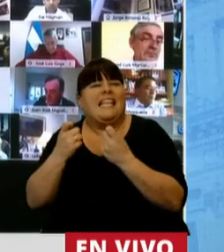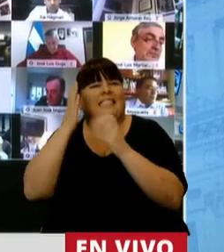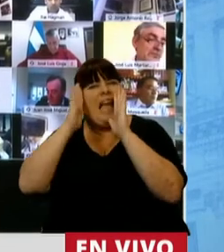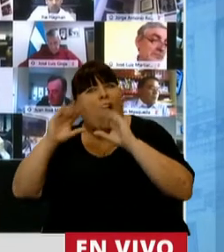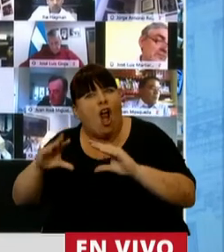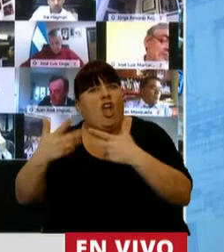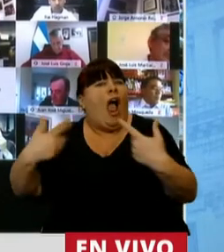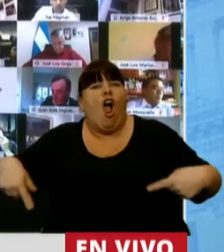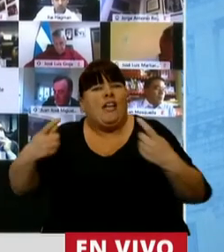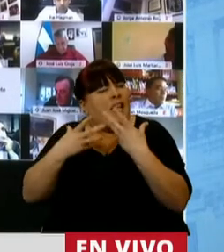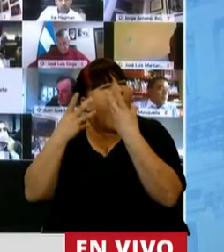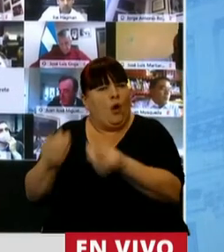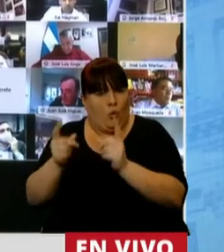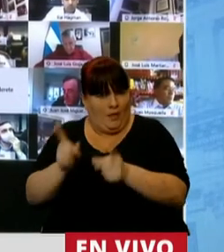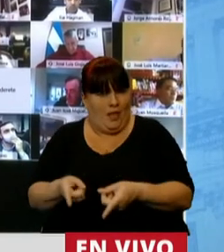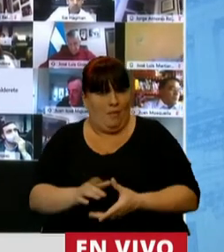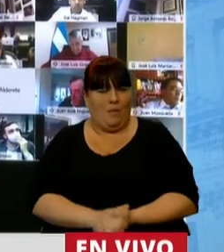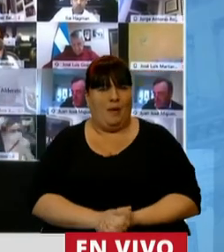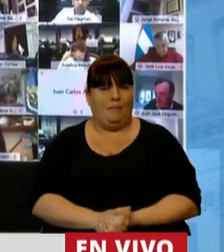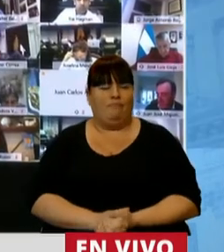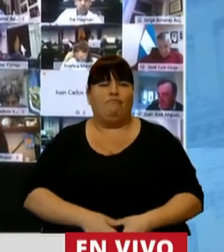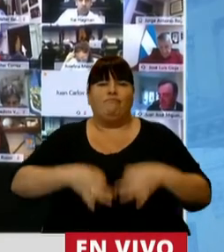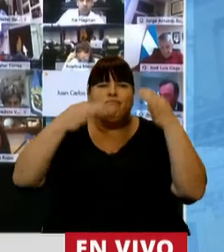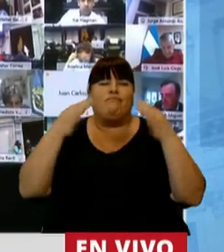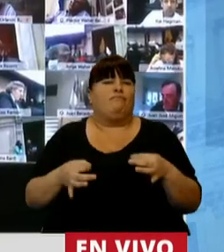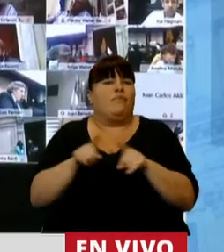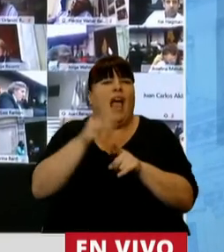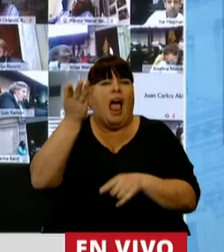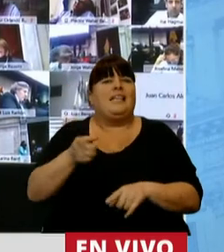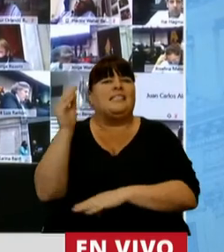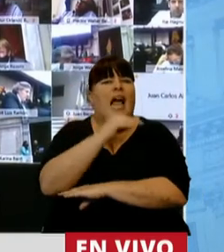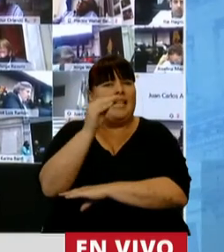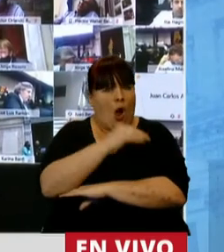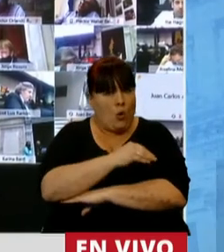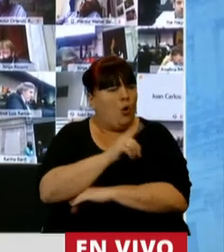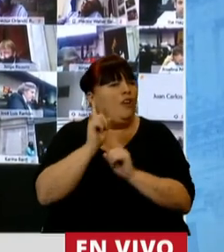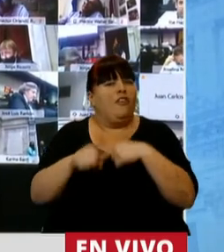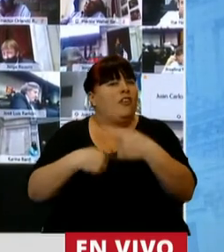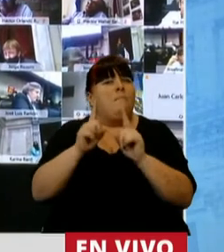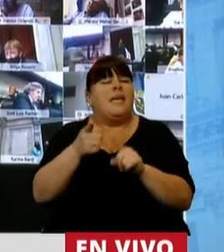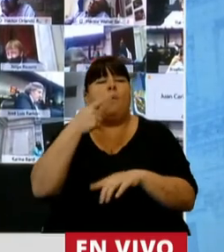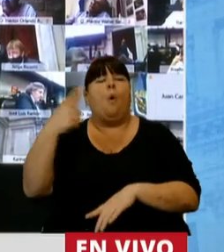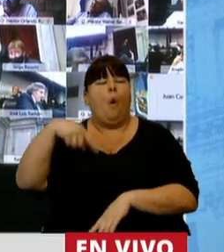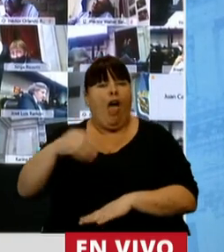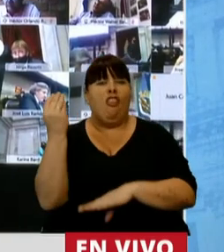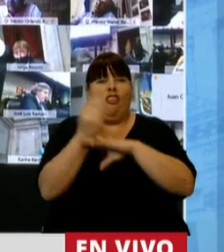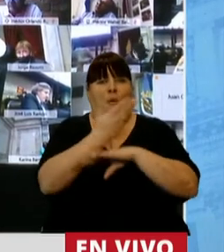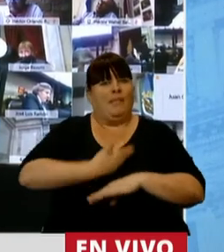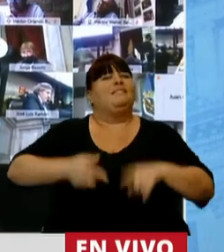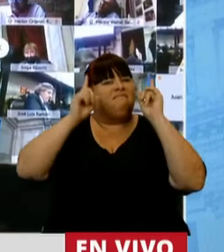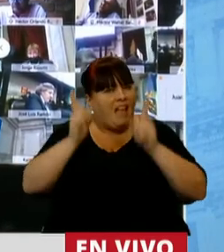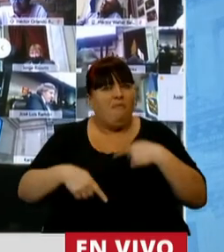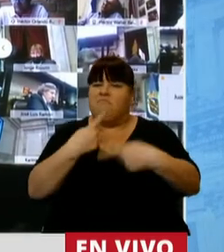colchón o alguna otra necesidad. Y auténtico como era en Santa Cruz, siguió siéndolo desde la Casa Rosada.